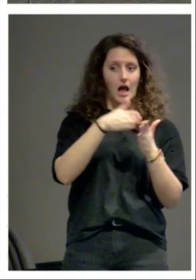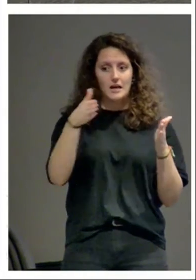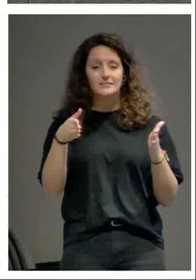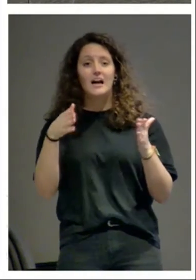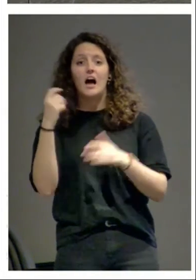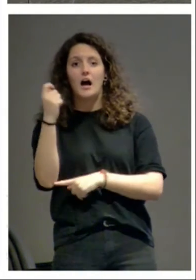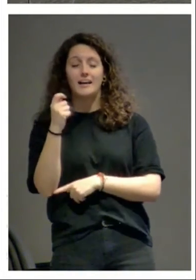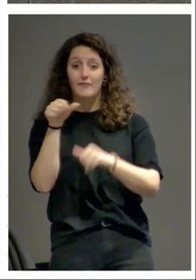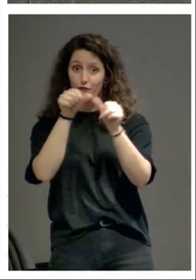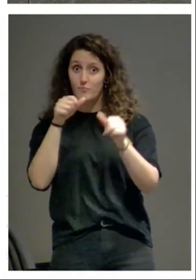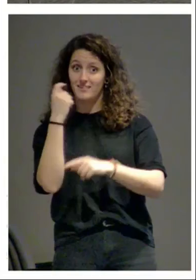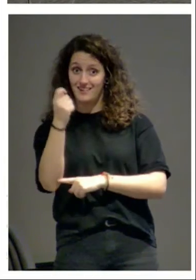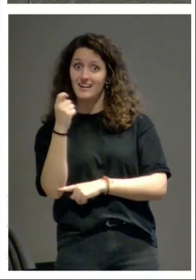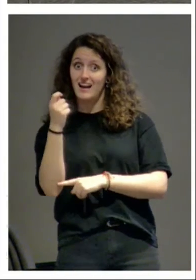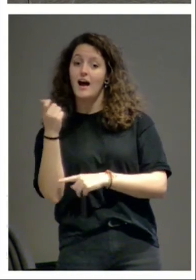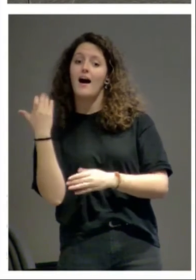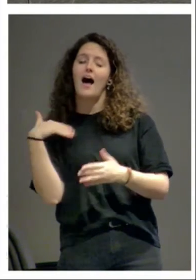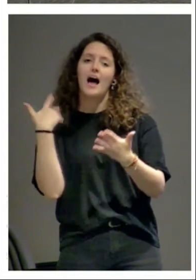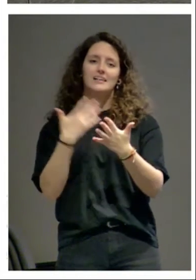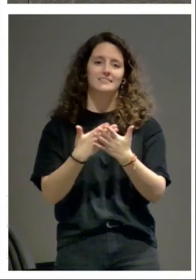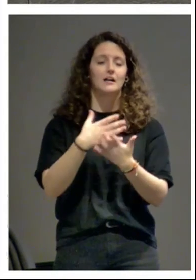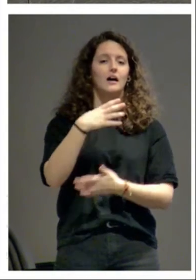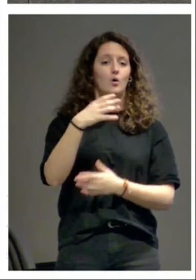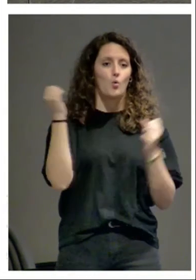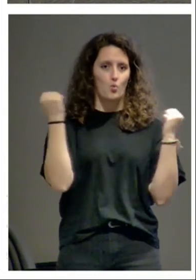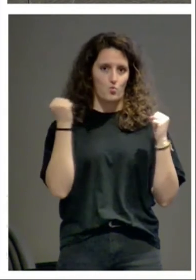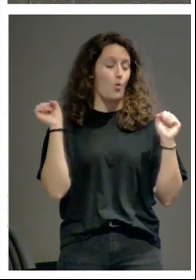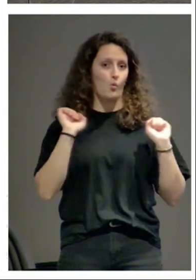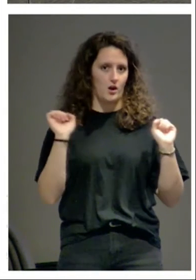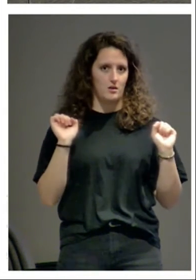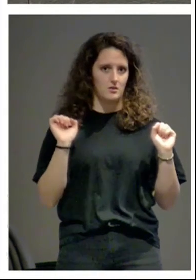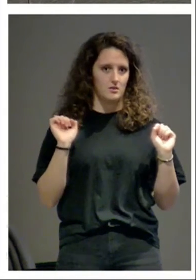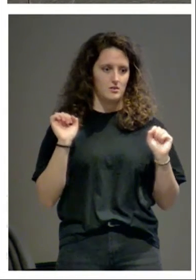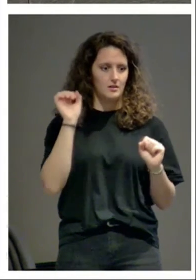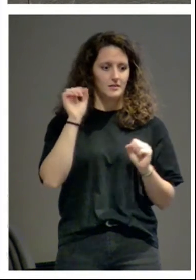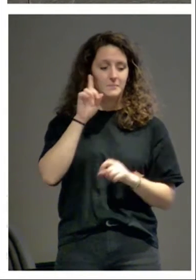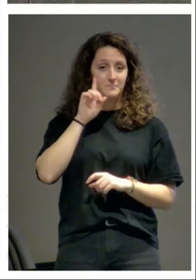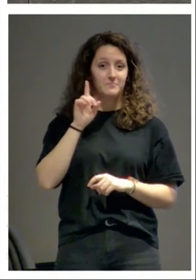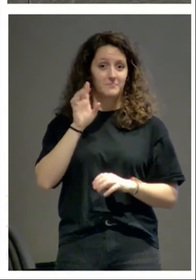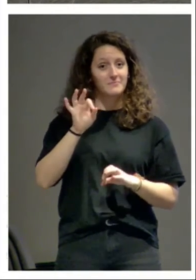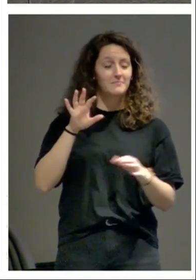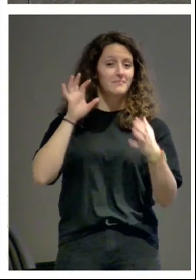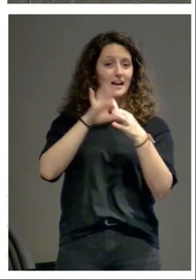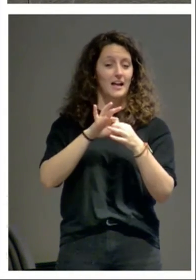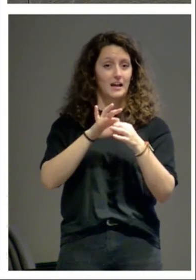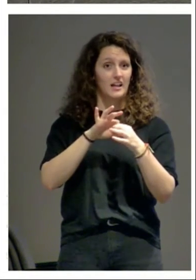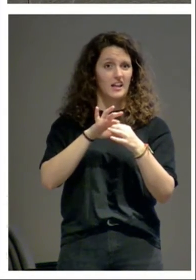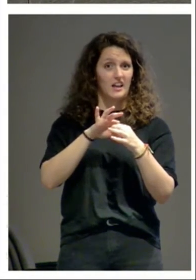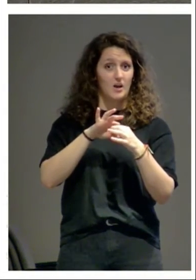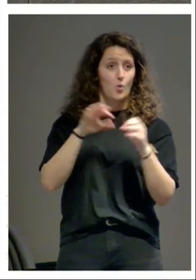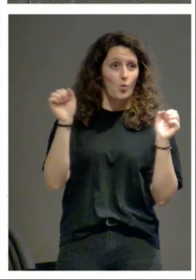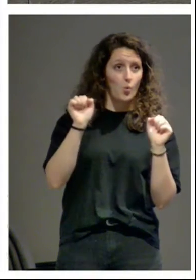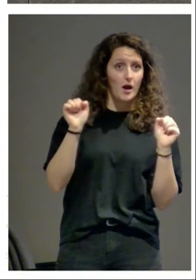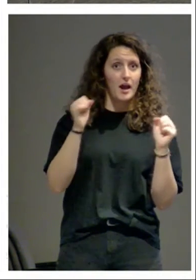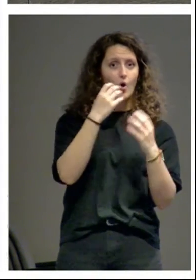fórmulas de Jaca llegan a Ujue porque no solo es que el aparejo tenga que ver con Ujue o los capiteles tengan que ver con